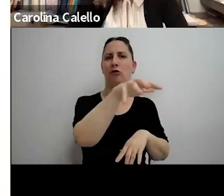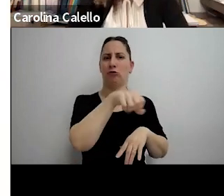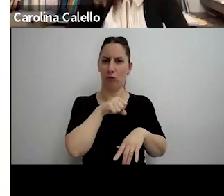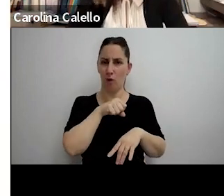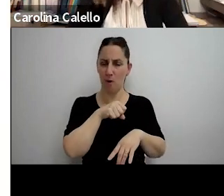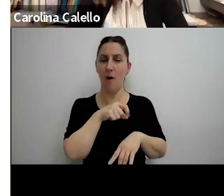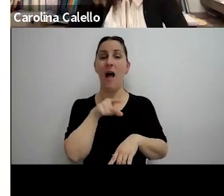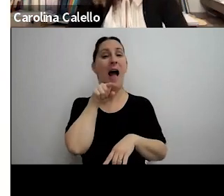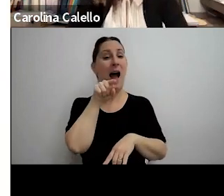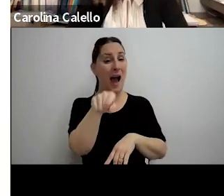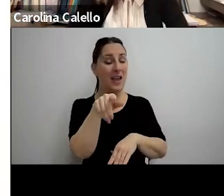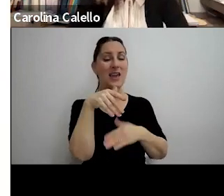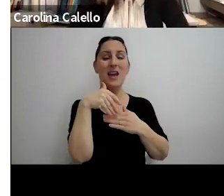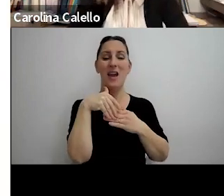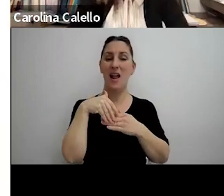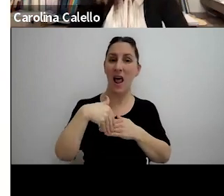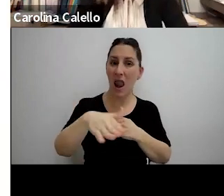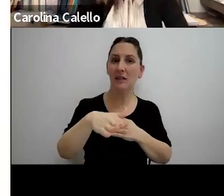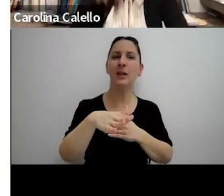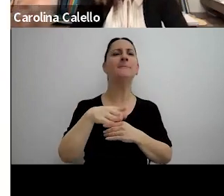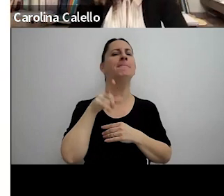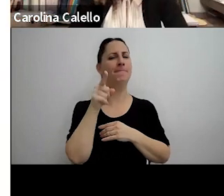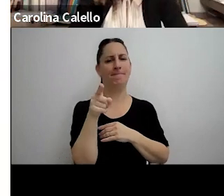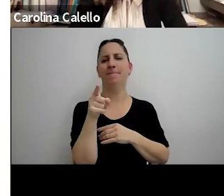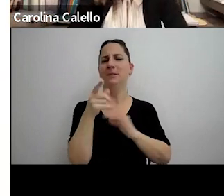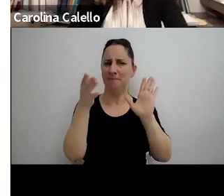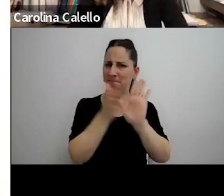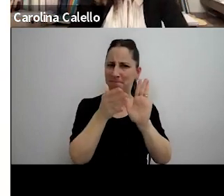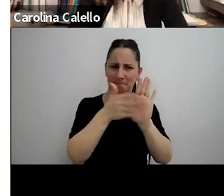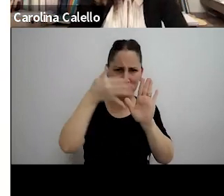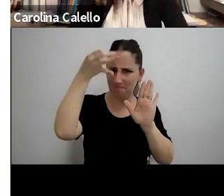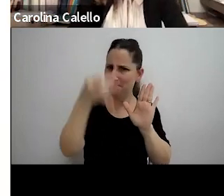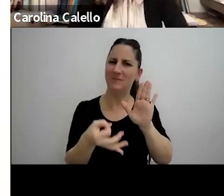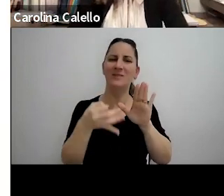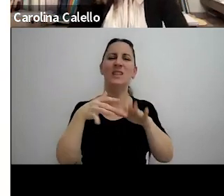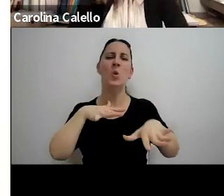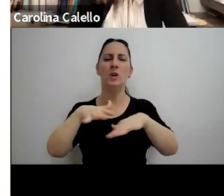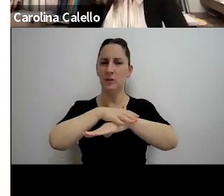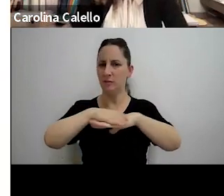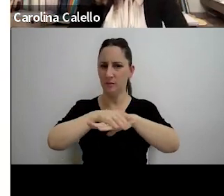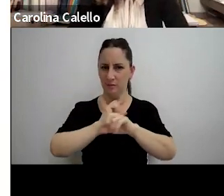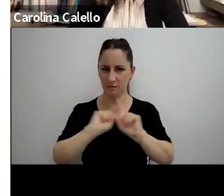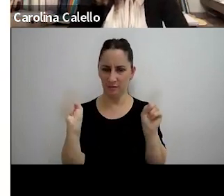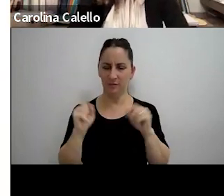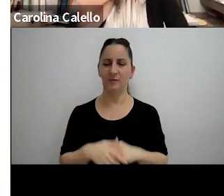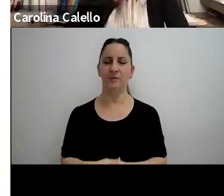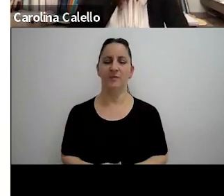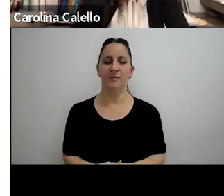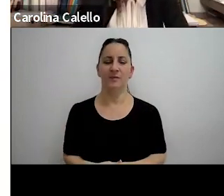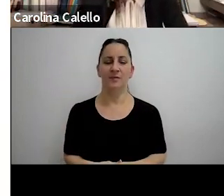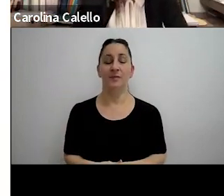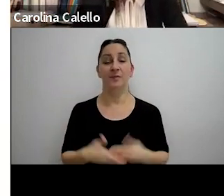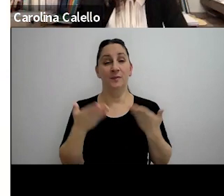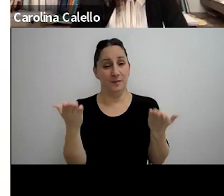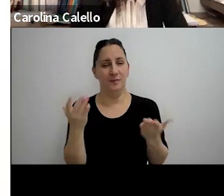se consideró que no estaba acreditada el hecho base simplemente como